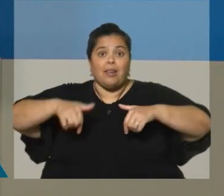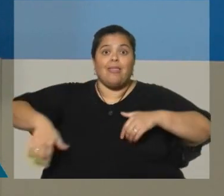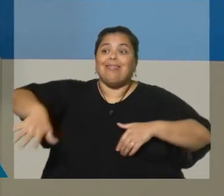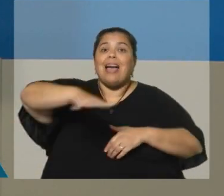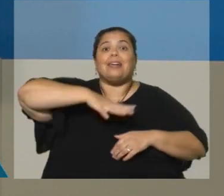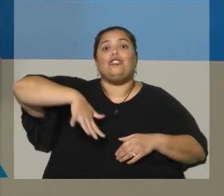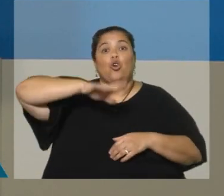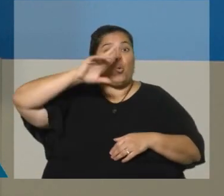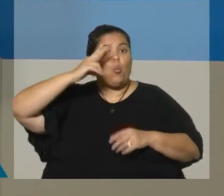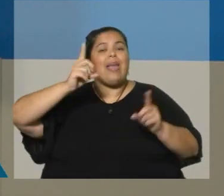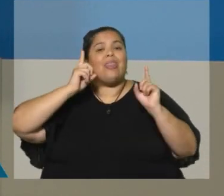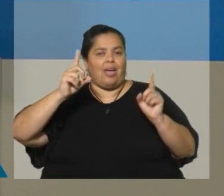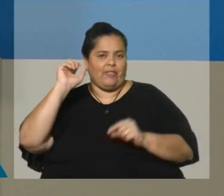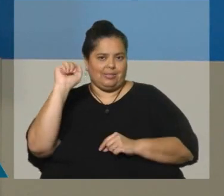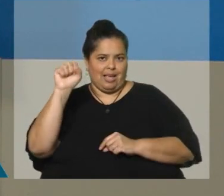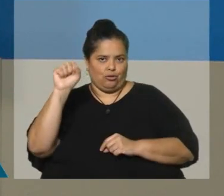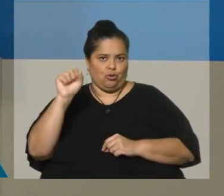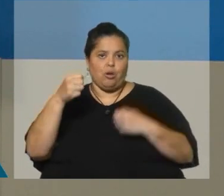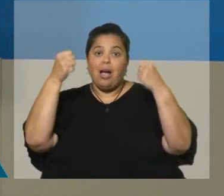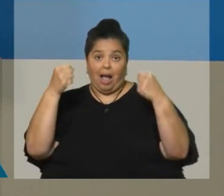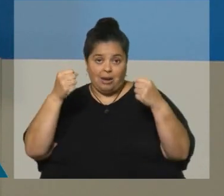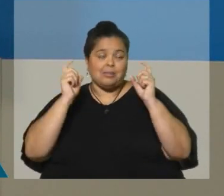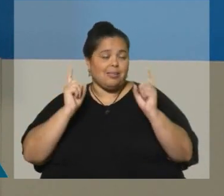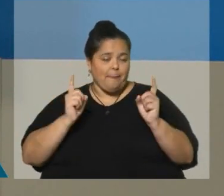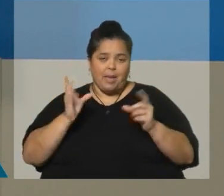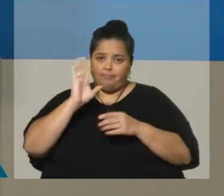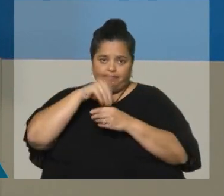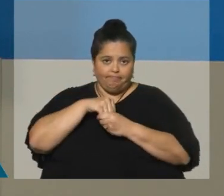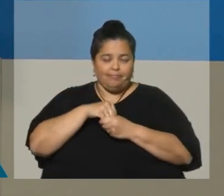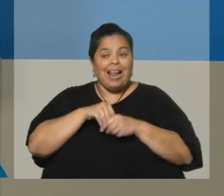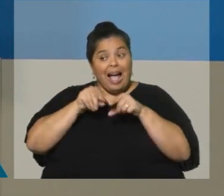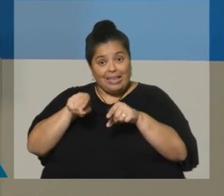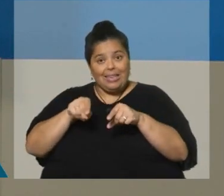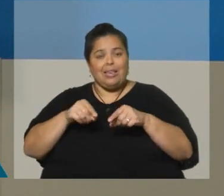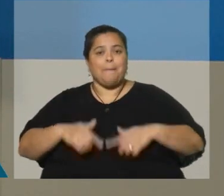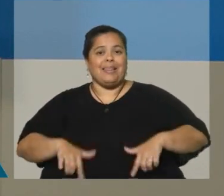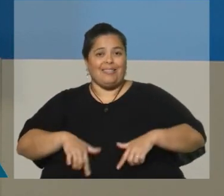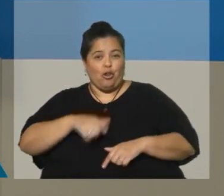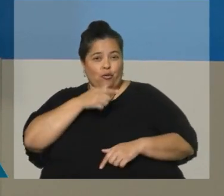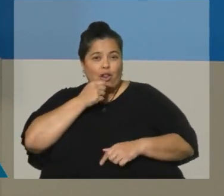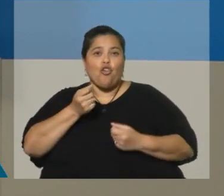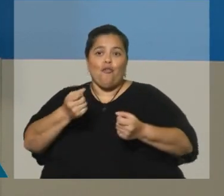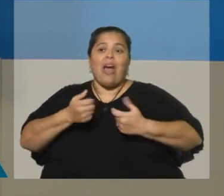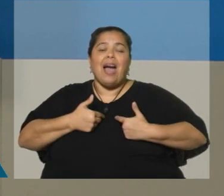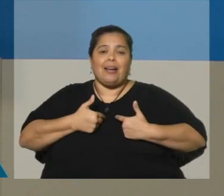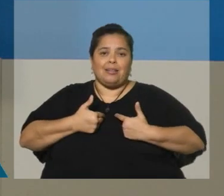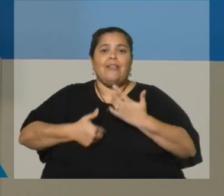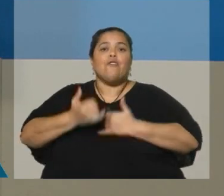nacional deben ser censados. Así que las cárceles también. Allí el Ministerio del Interior nos va a proporcionar la información.